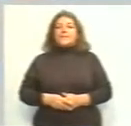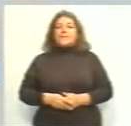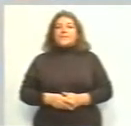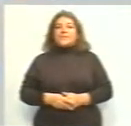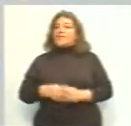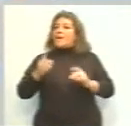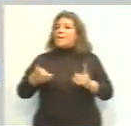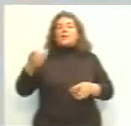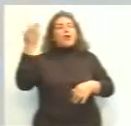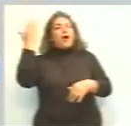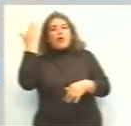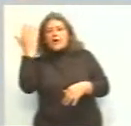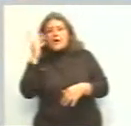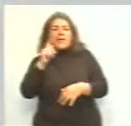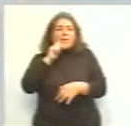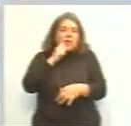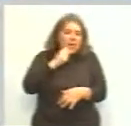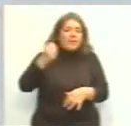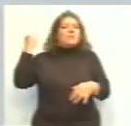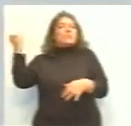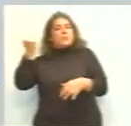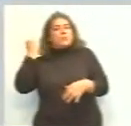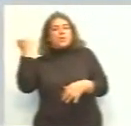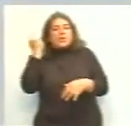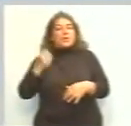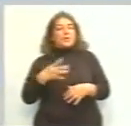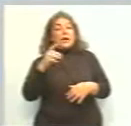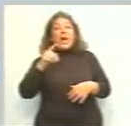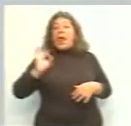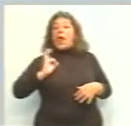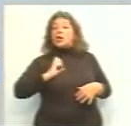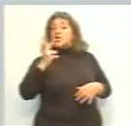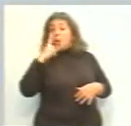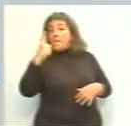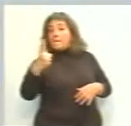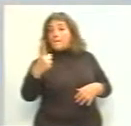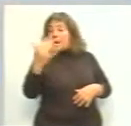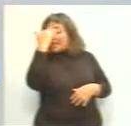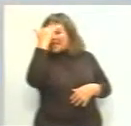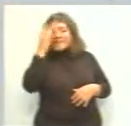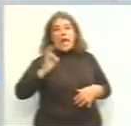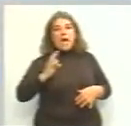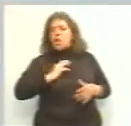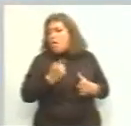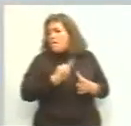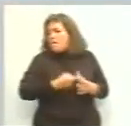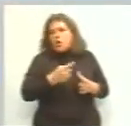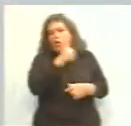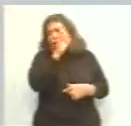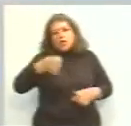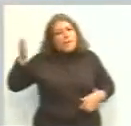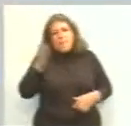Va a ser una jornada muy, muy importante. El intendente del año 2015 es netamente político. ¿Cómo marchan sus